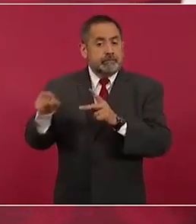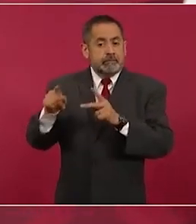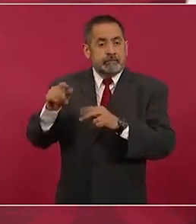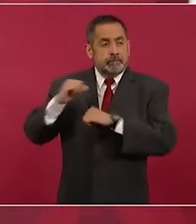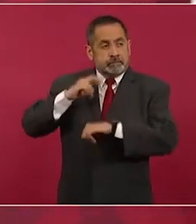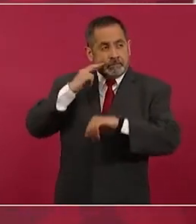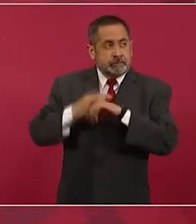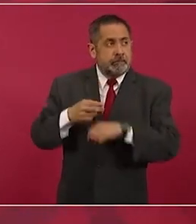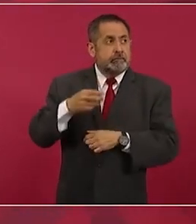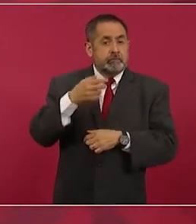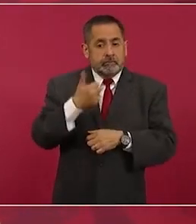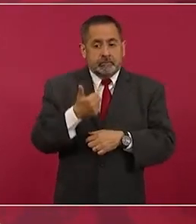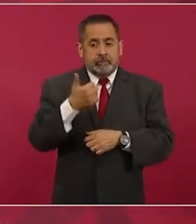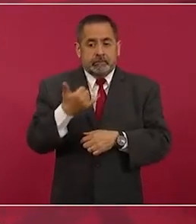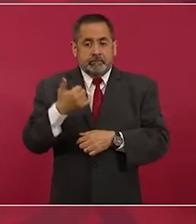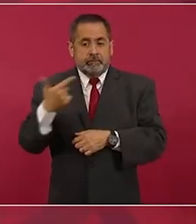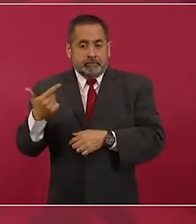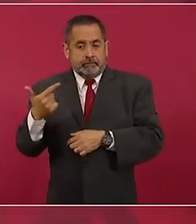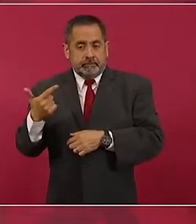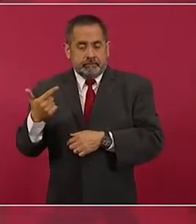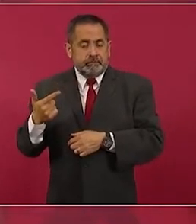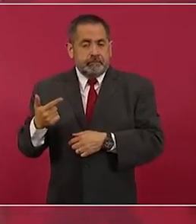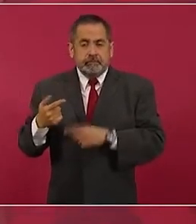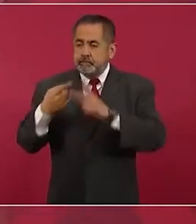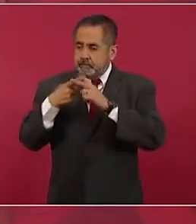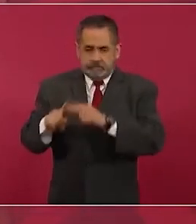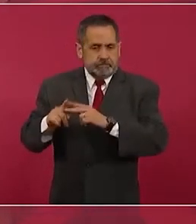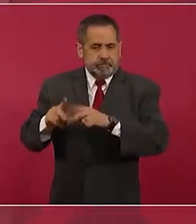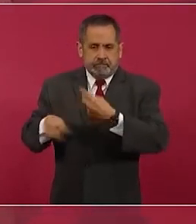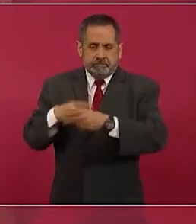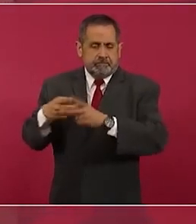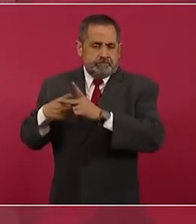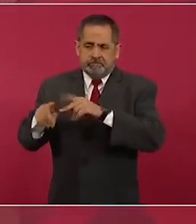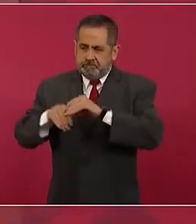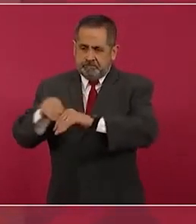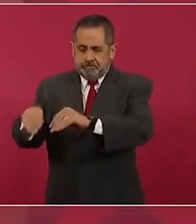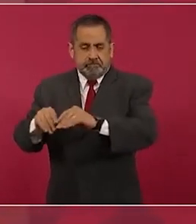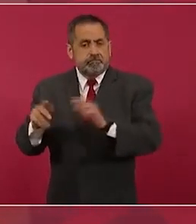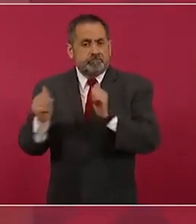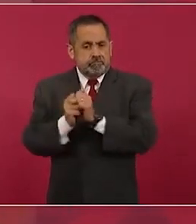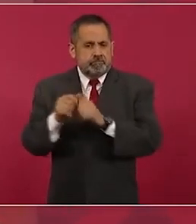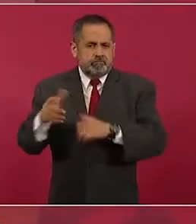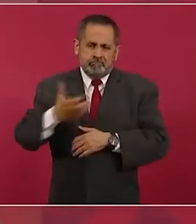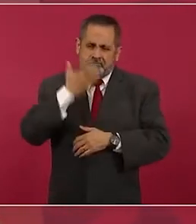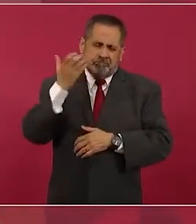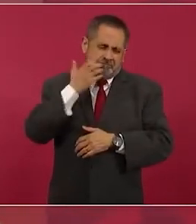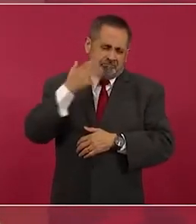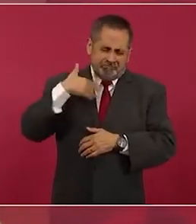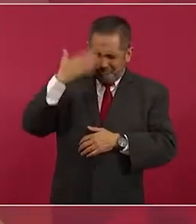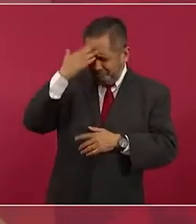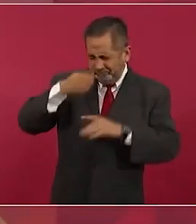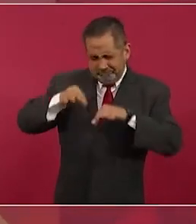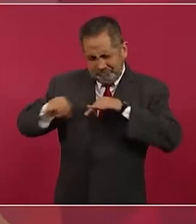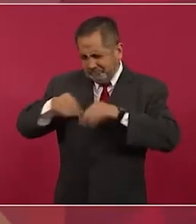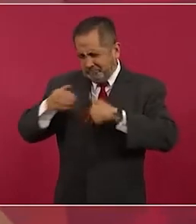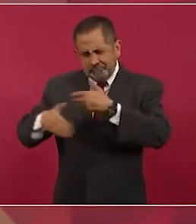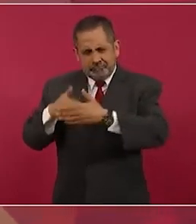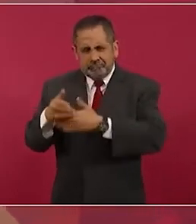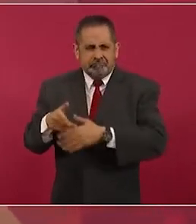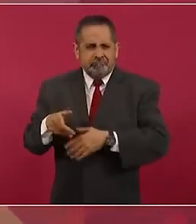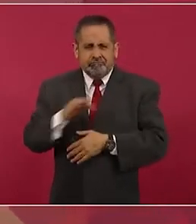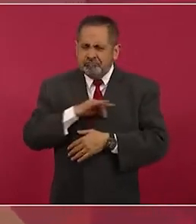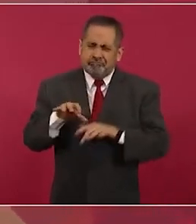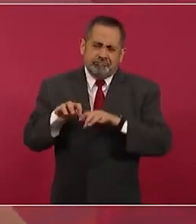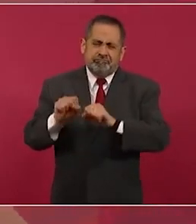seis y siete y apenas van a comenzar, pero como están acostumbrados a trabajar